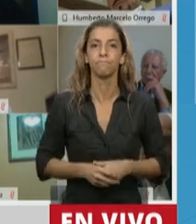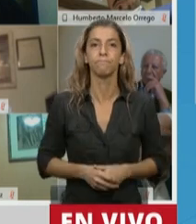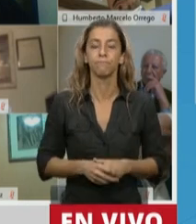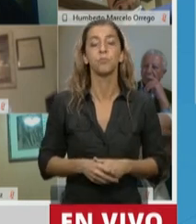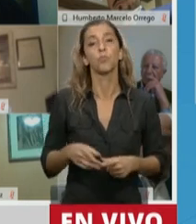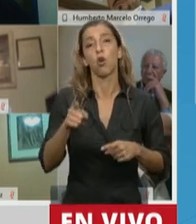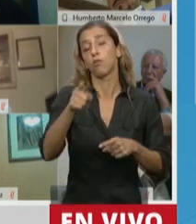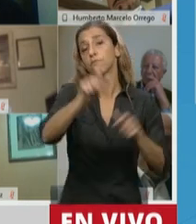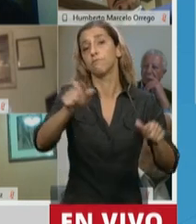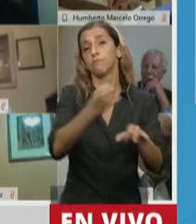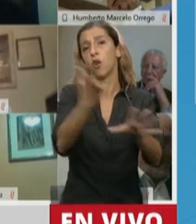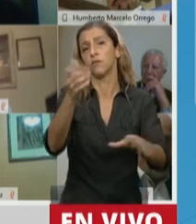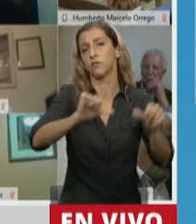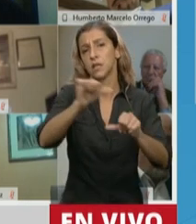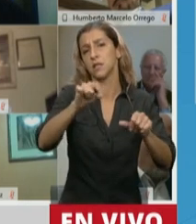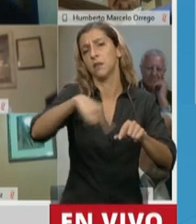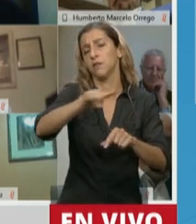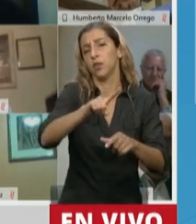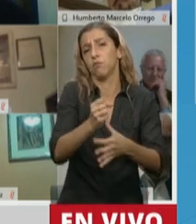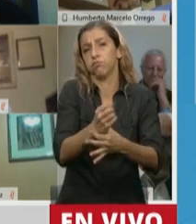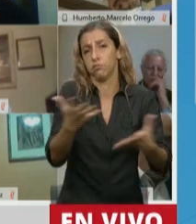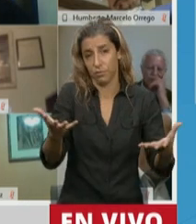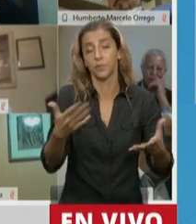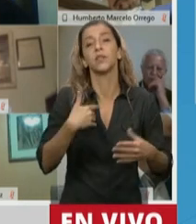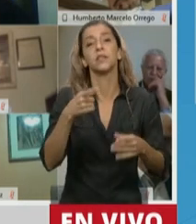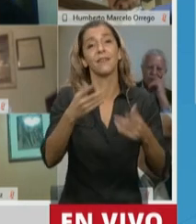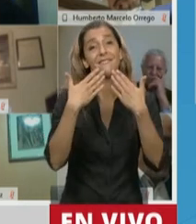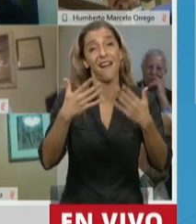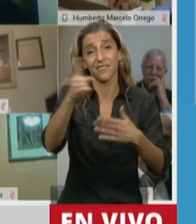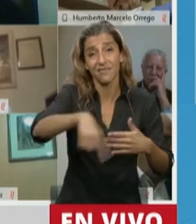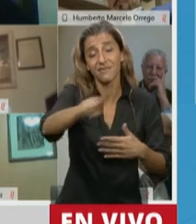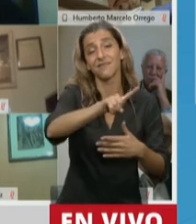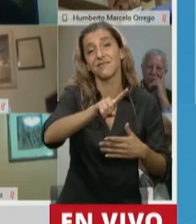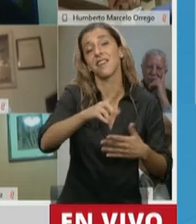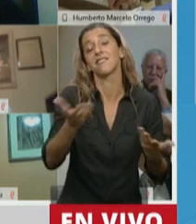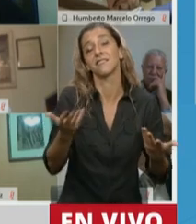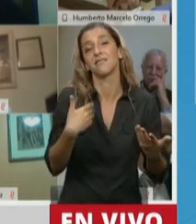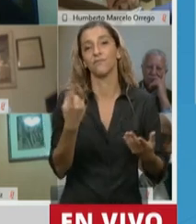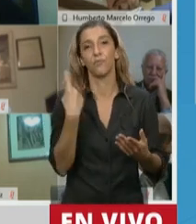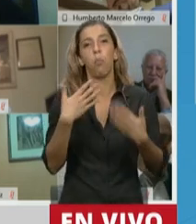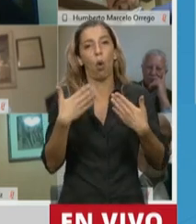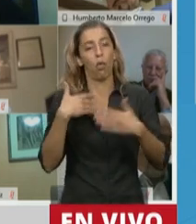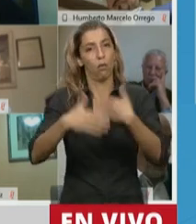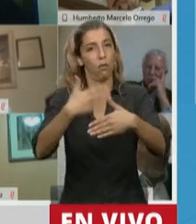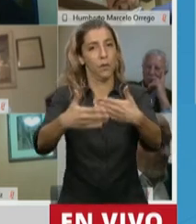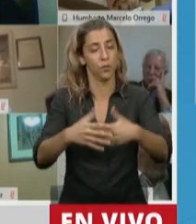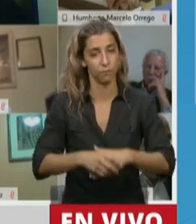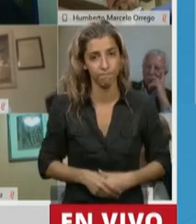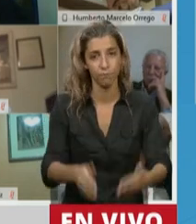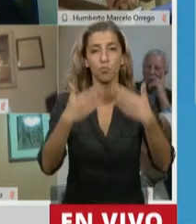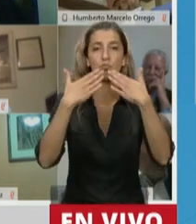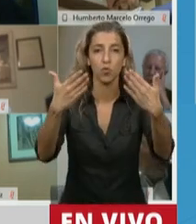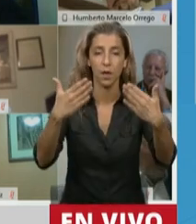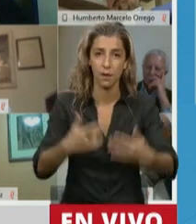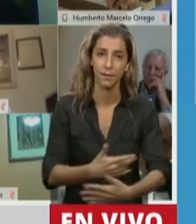científico que tenemos los argentinos, lo podremos salir adelante. Así que muchísimas gracias y nuestro gran abrazo a la